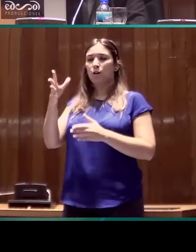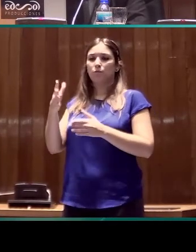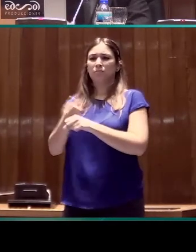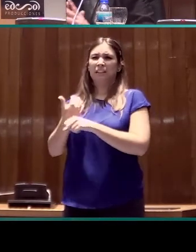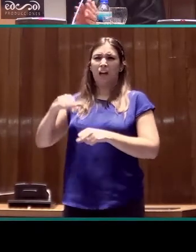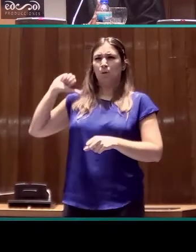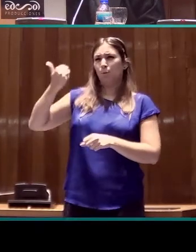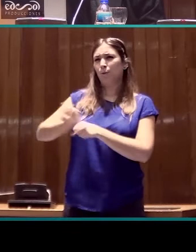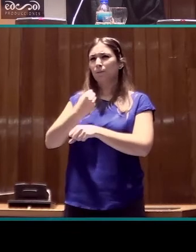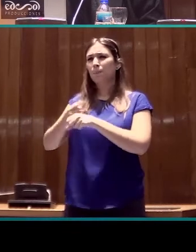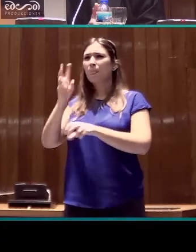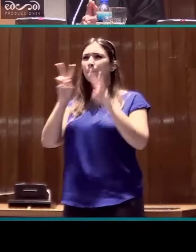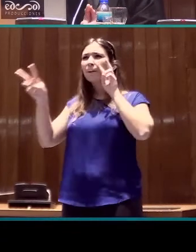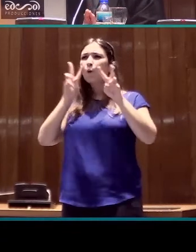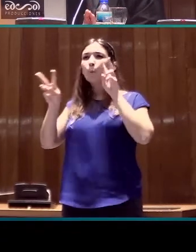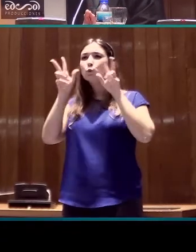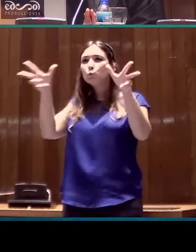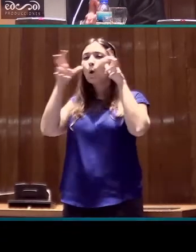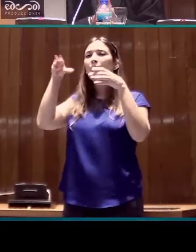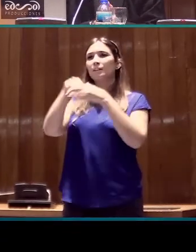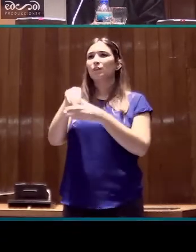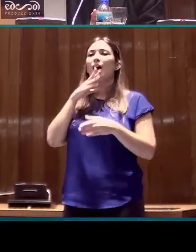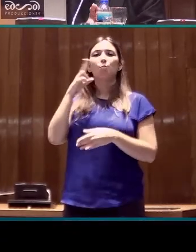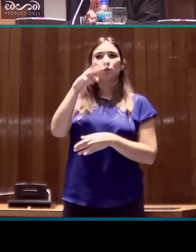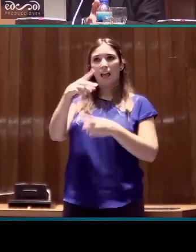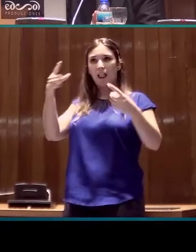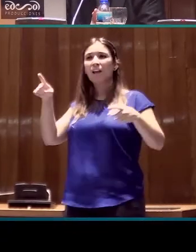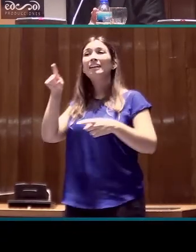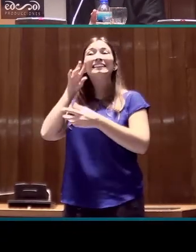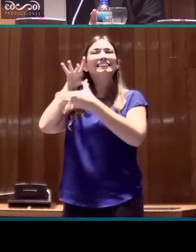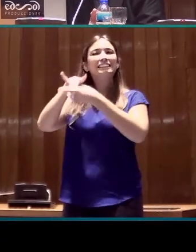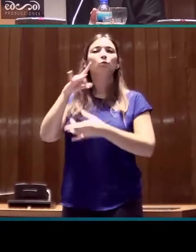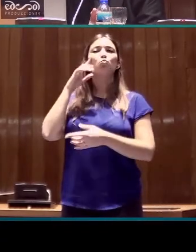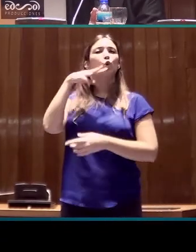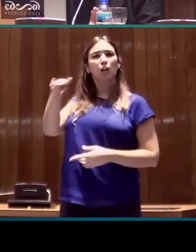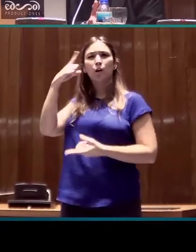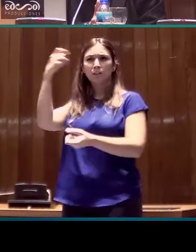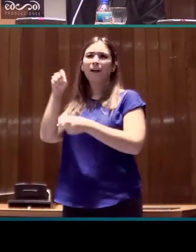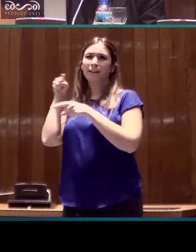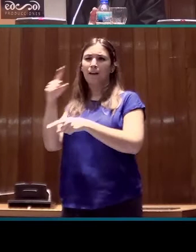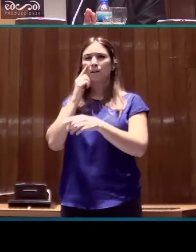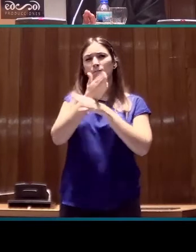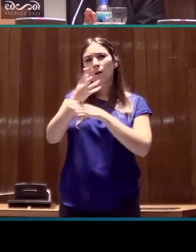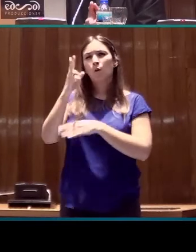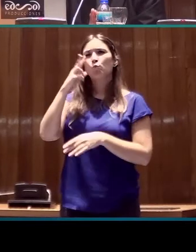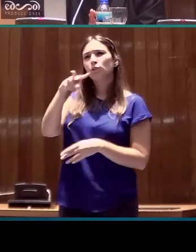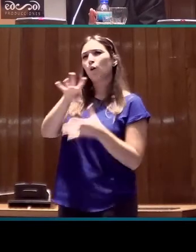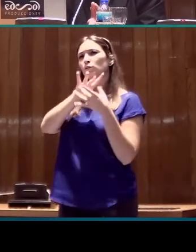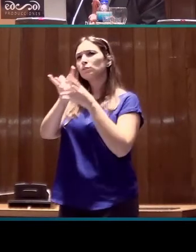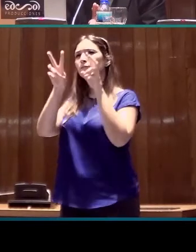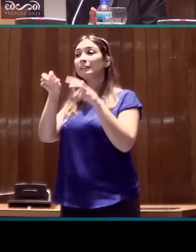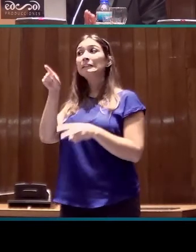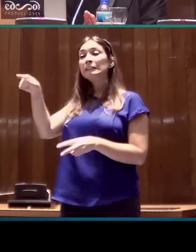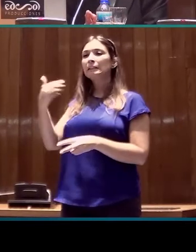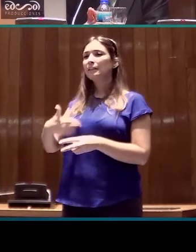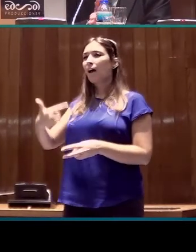hace tiempo sobre percepción visual en la educación museal. Ella se dedica a museos, es especialista en museos y está viendo...